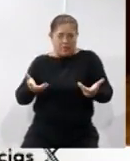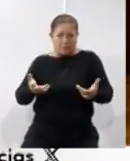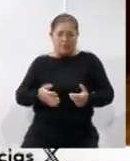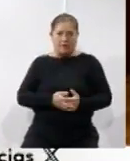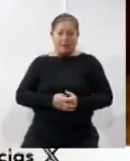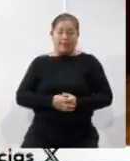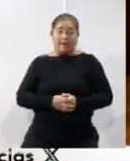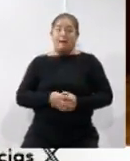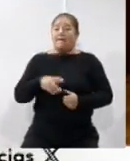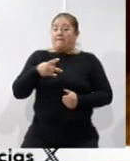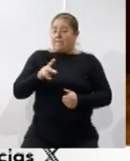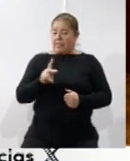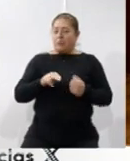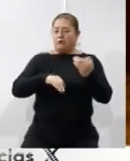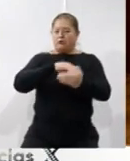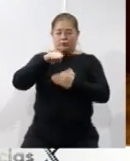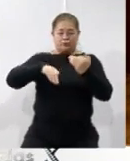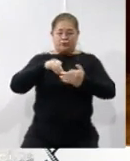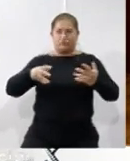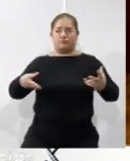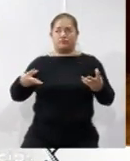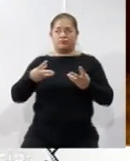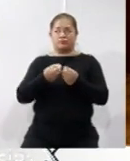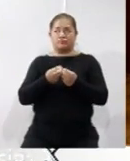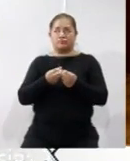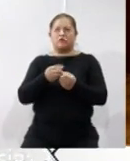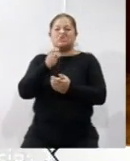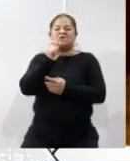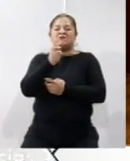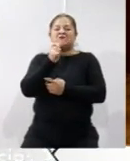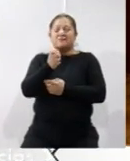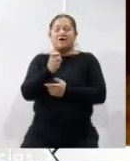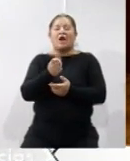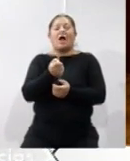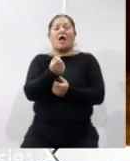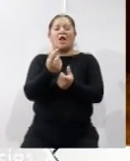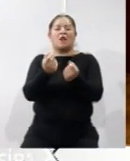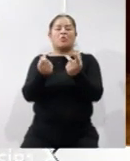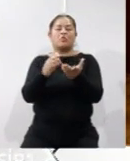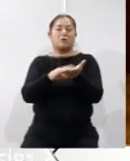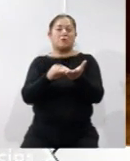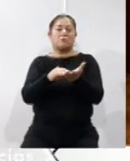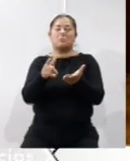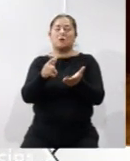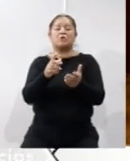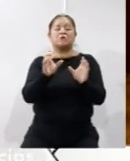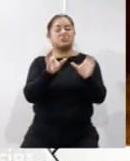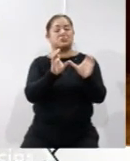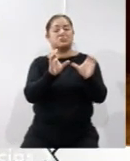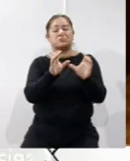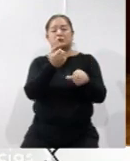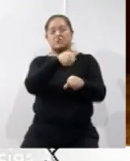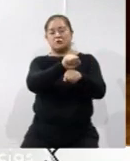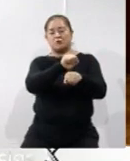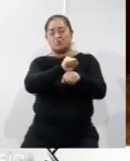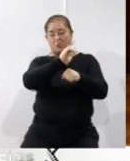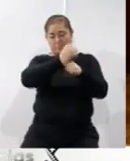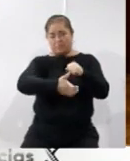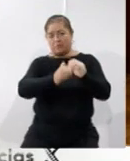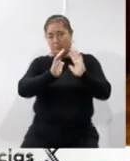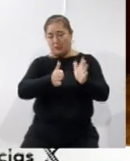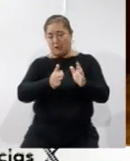pero todos juntos. Entonces significan algunos documentos, pero básicamente lo que necesitamos es el certificado de secundaria terminada,